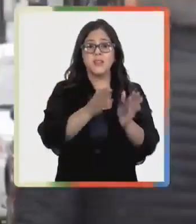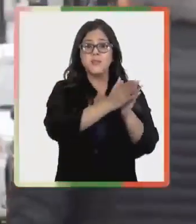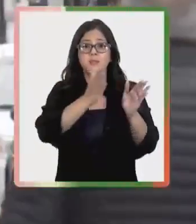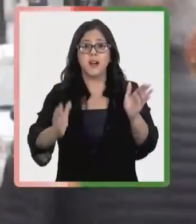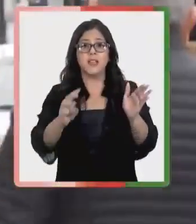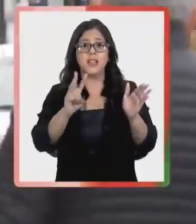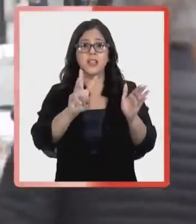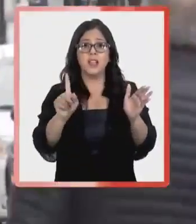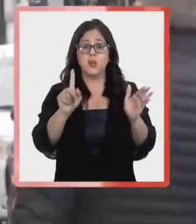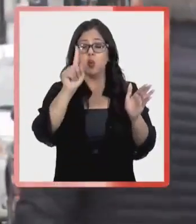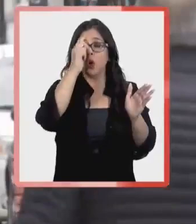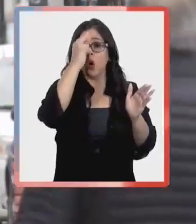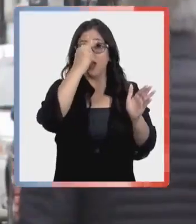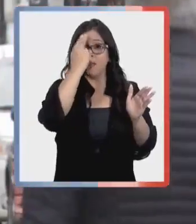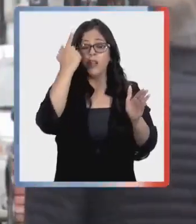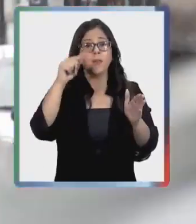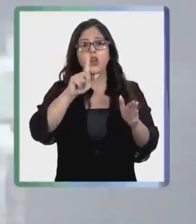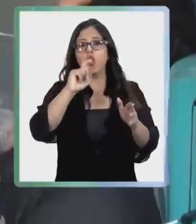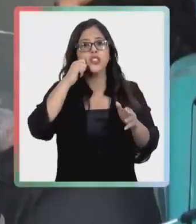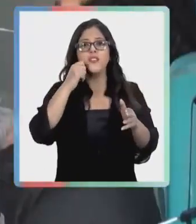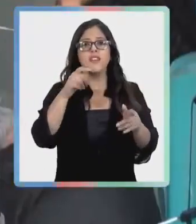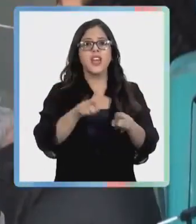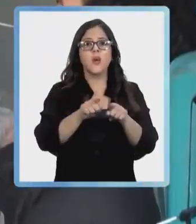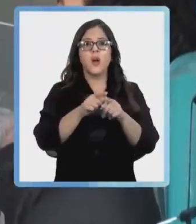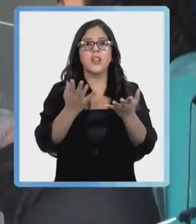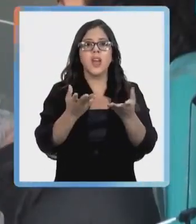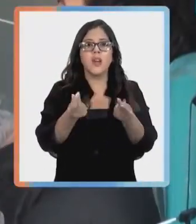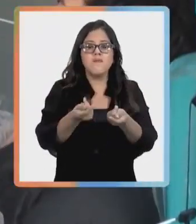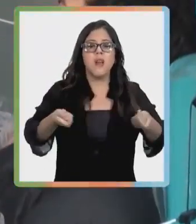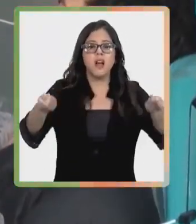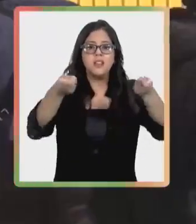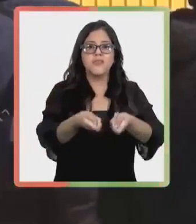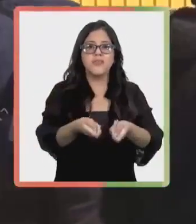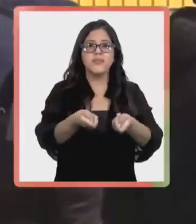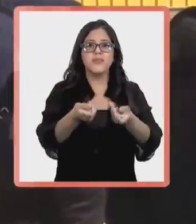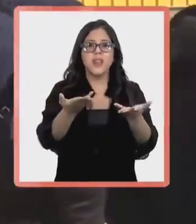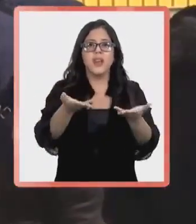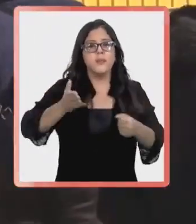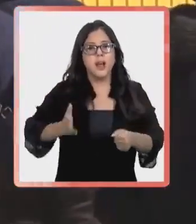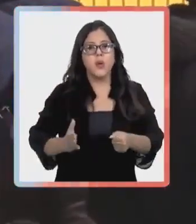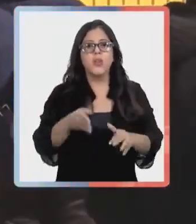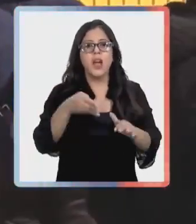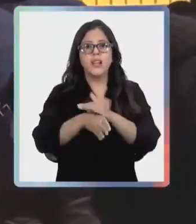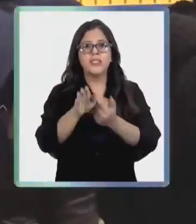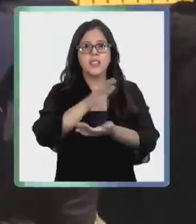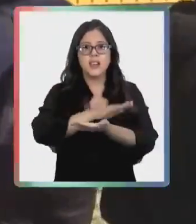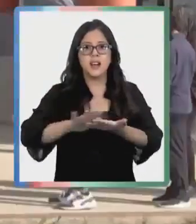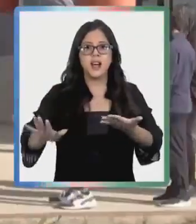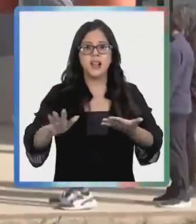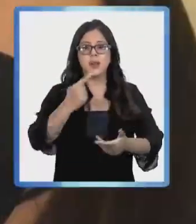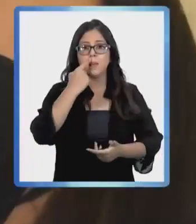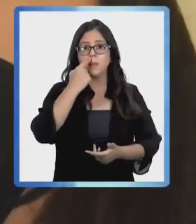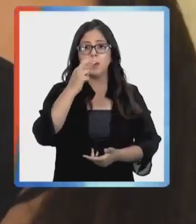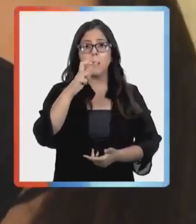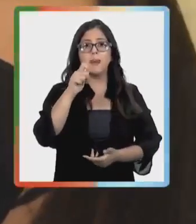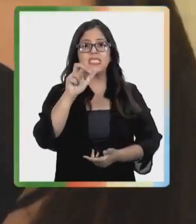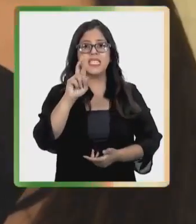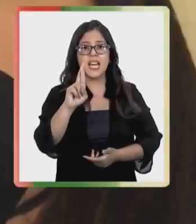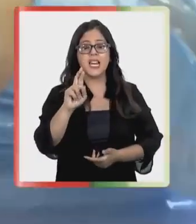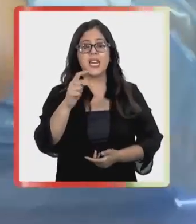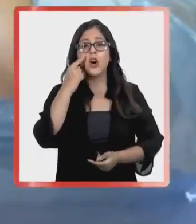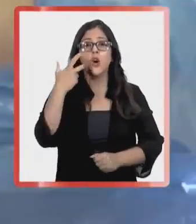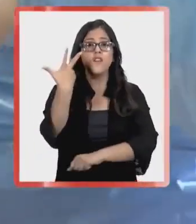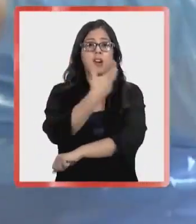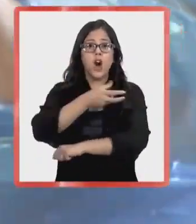extendió hasta el 31 de marzo, lo que no ha significado que se reasignen recursos para reponer el acceso gratuito a los PCR.